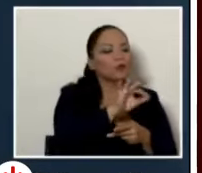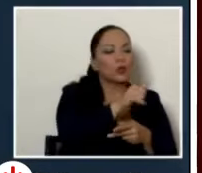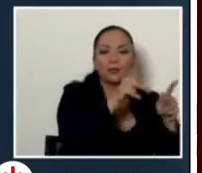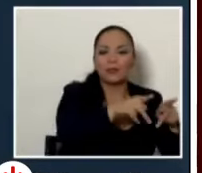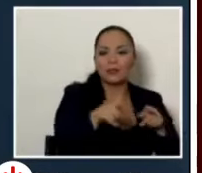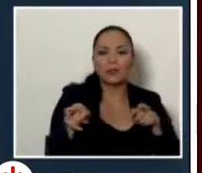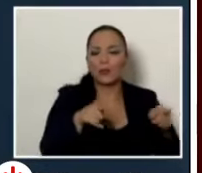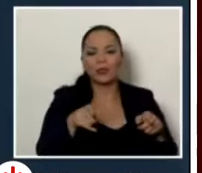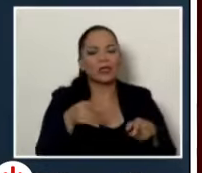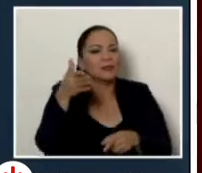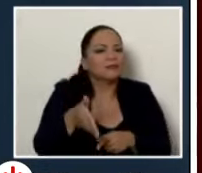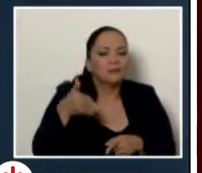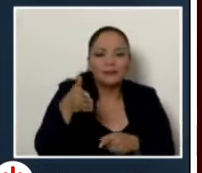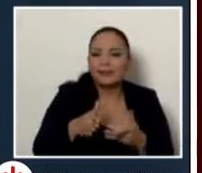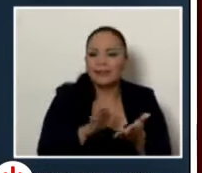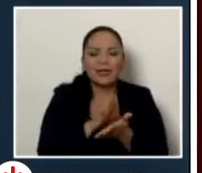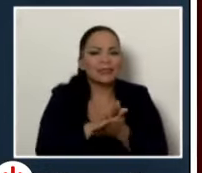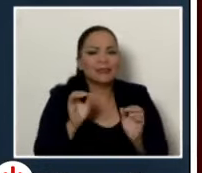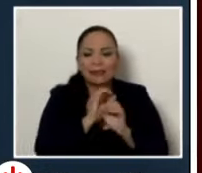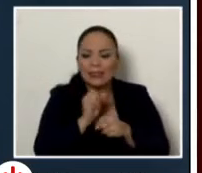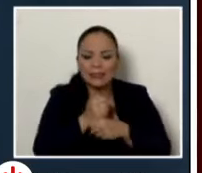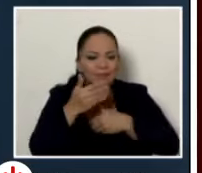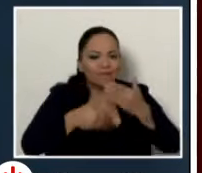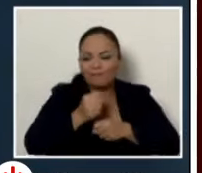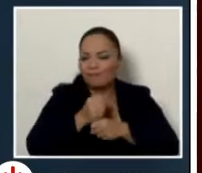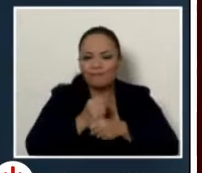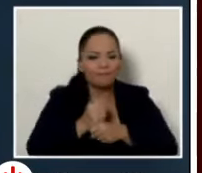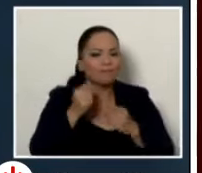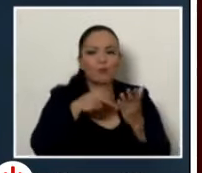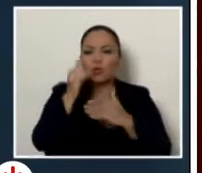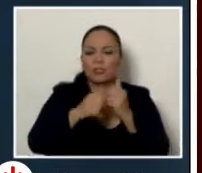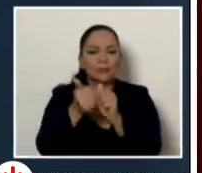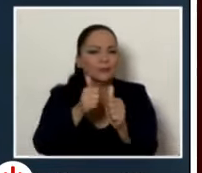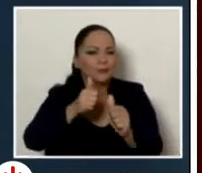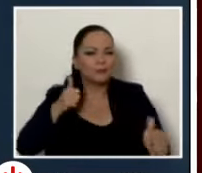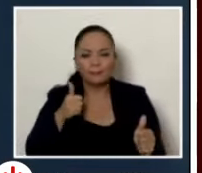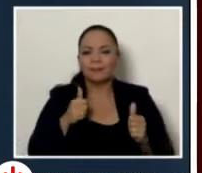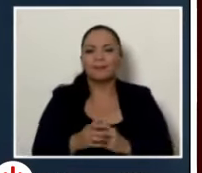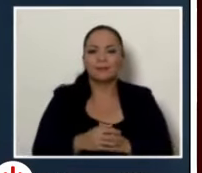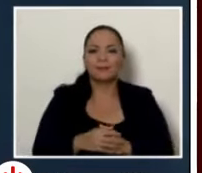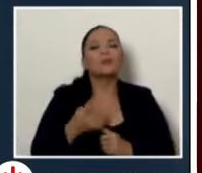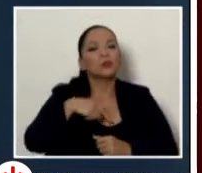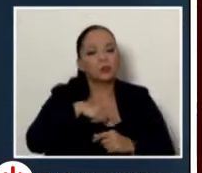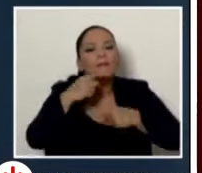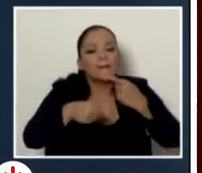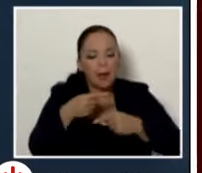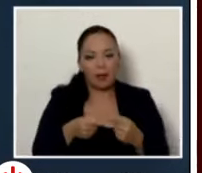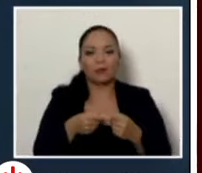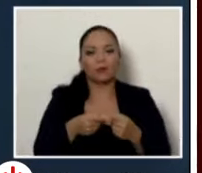no orientado a resultados proyectos retrasados así que vamos a hacer una reorganización